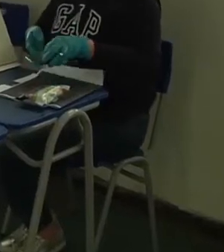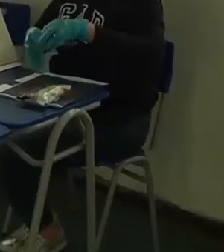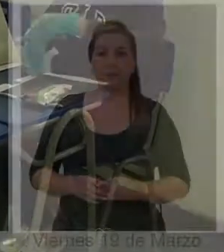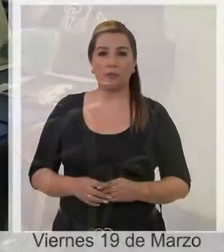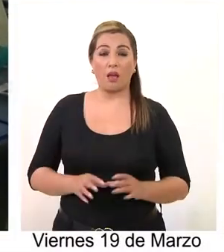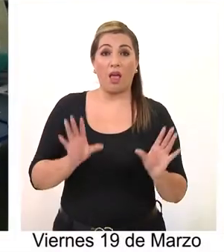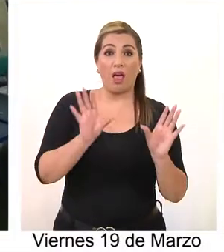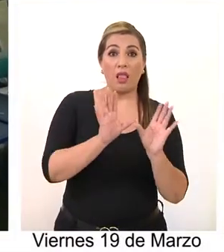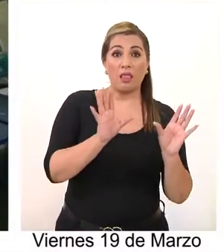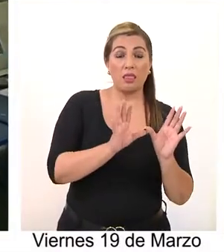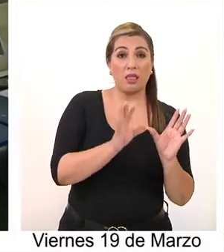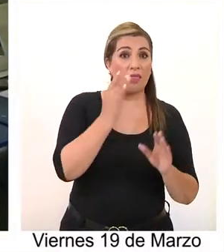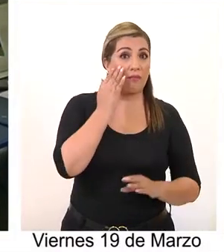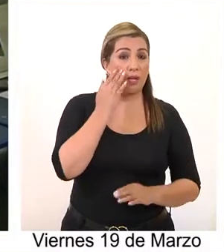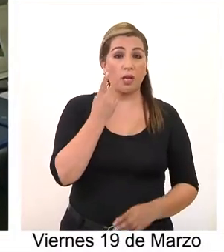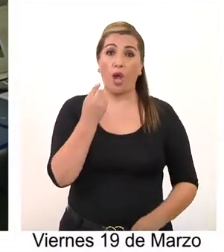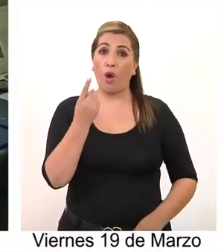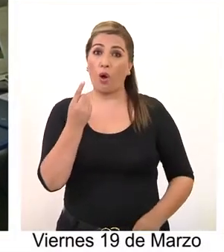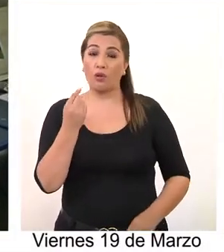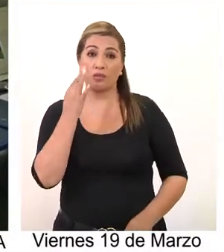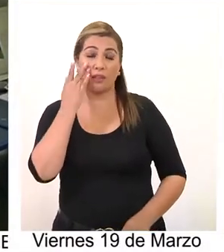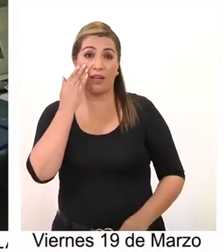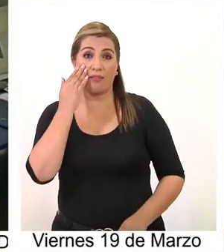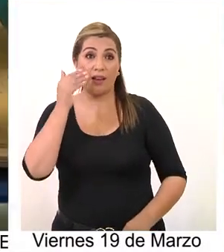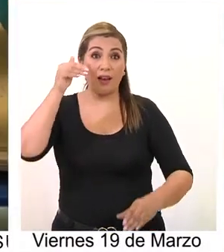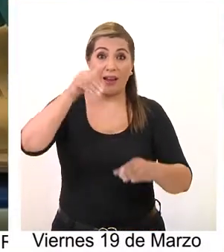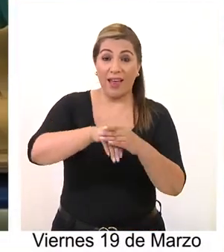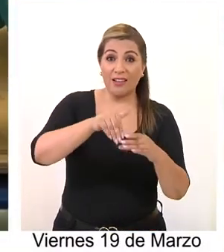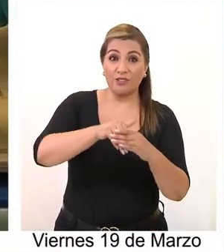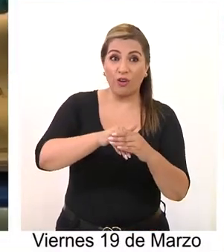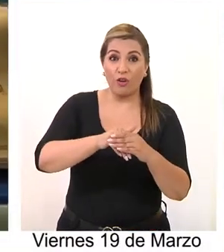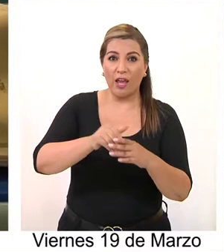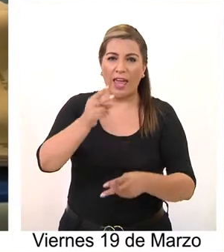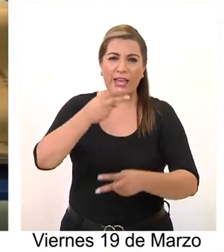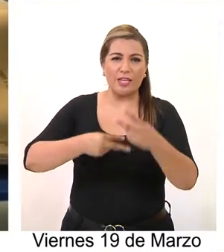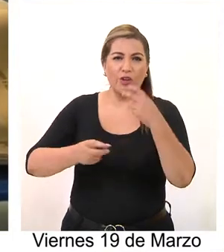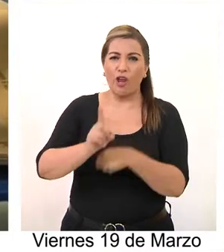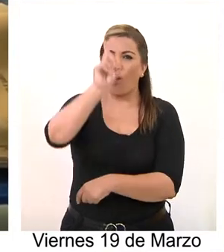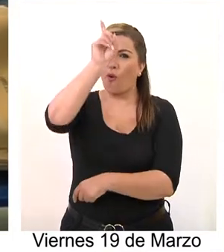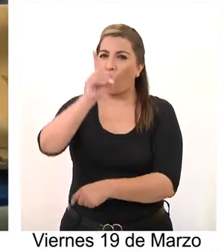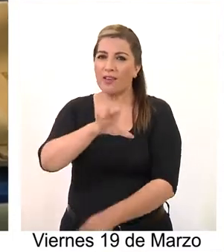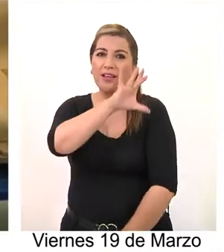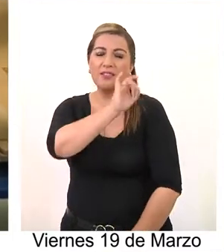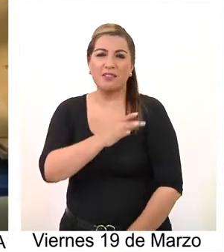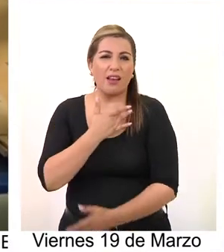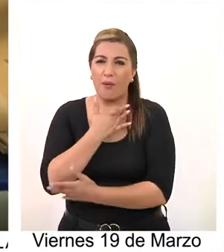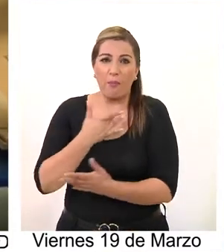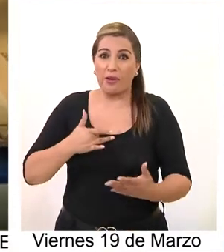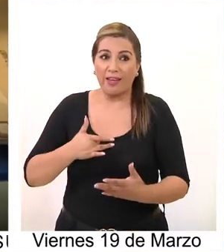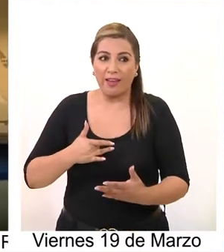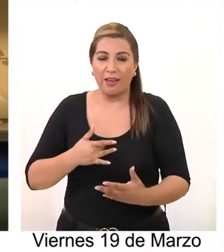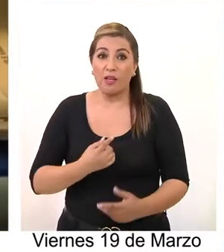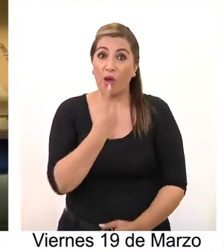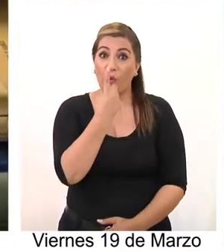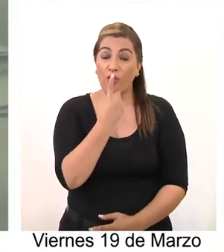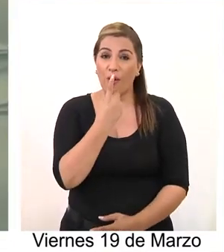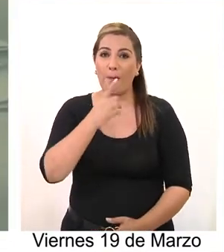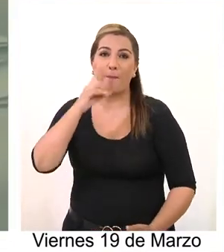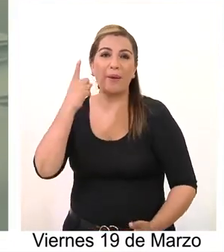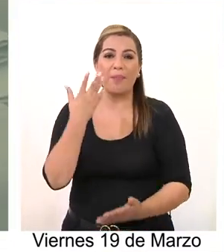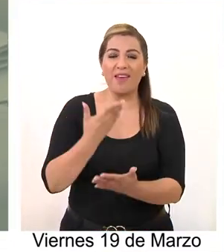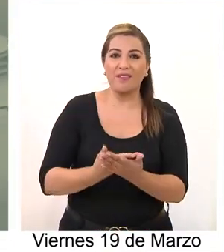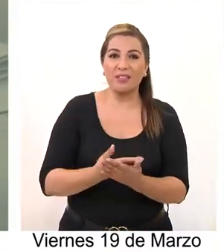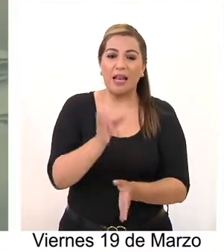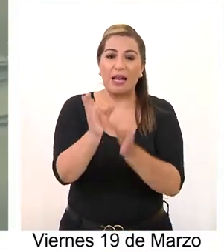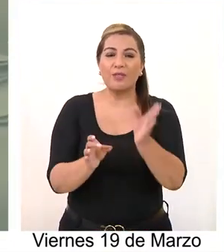La elección del 10 y 11 de abril es histórica en nuestro país por varias razones. Una de ellas es